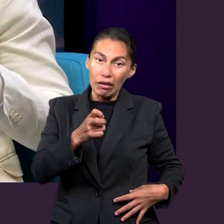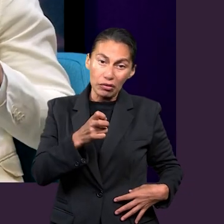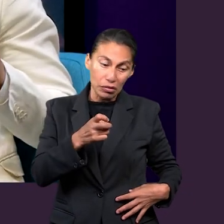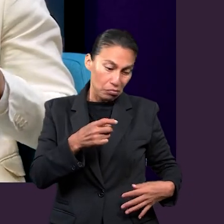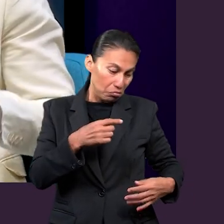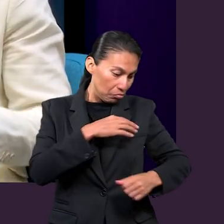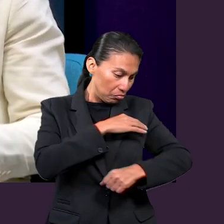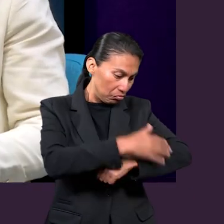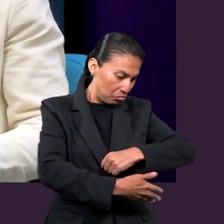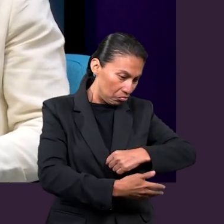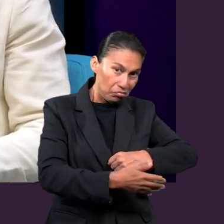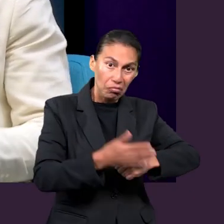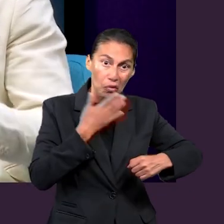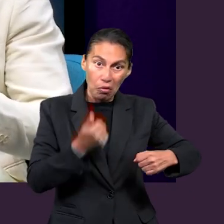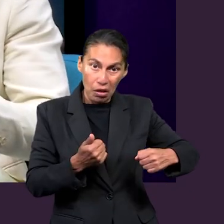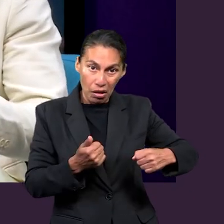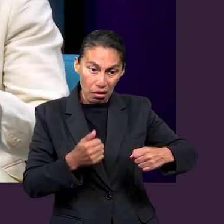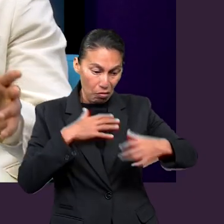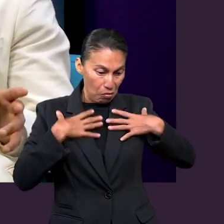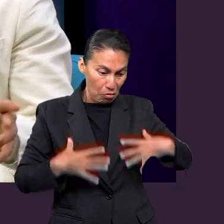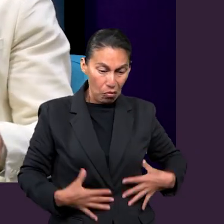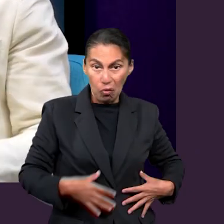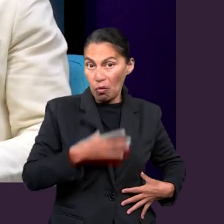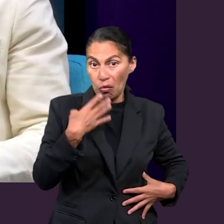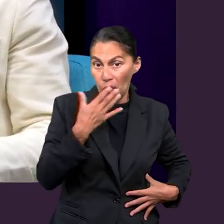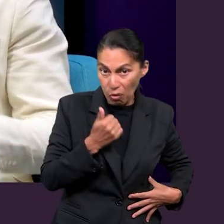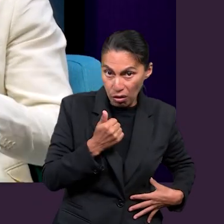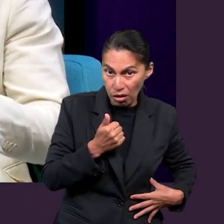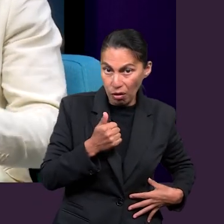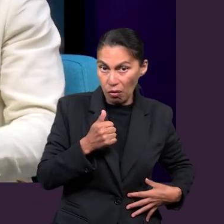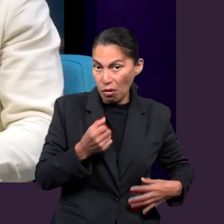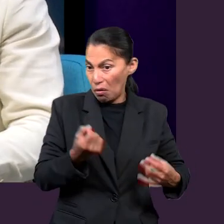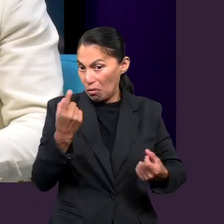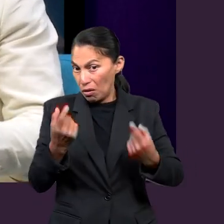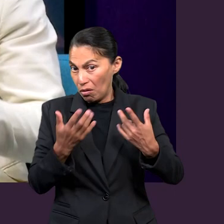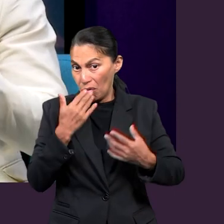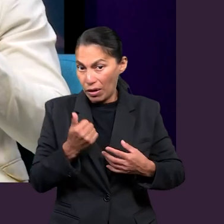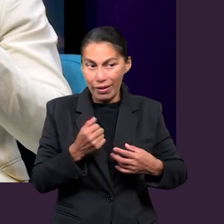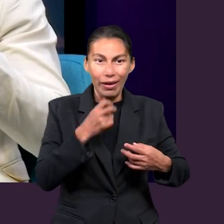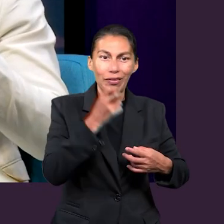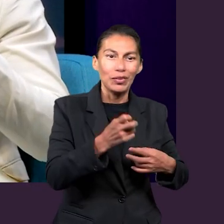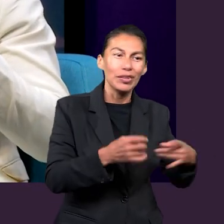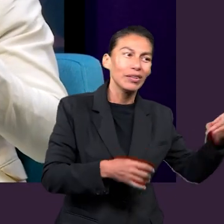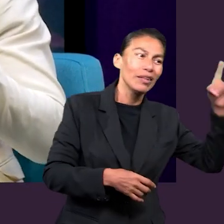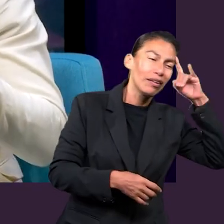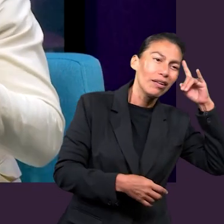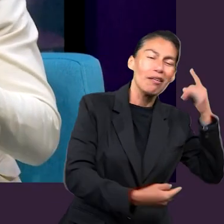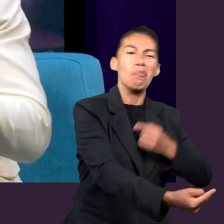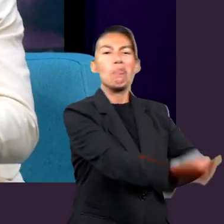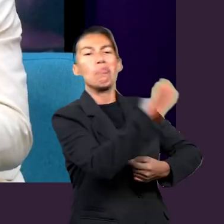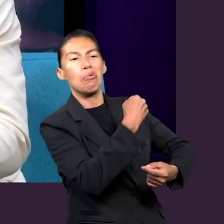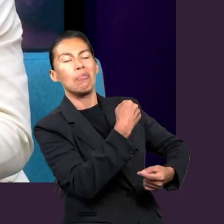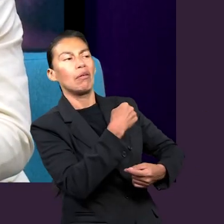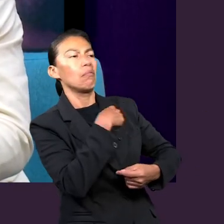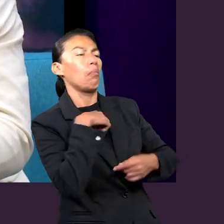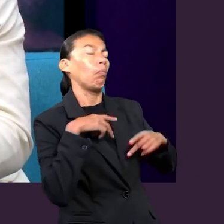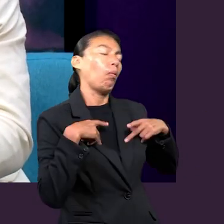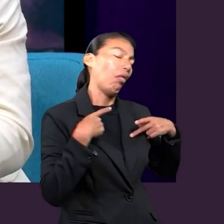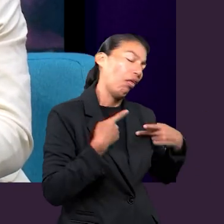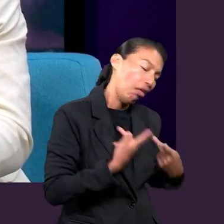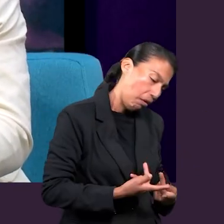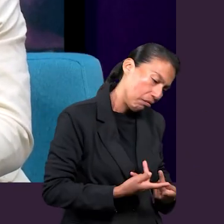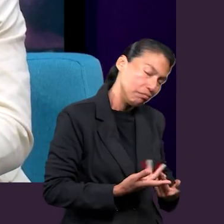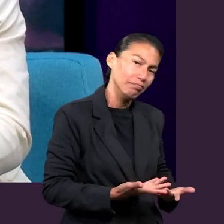expuesta ante el enemigo. Y ahí es cuando el enemigo la usa para atacarla directamente